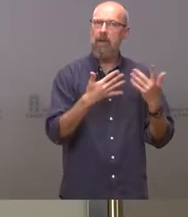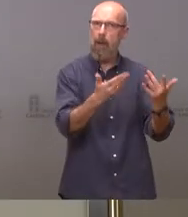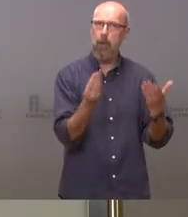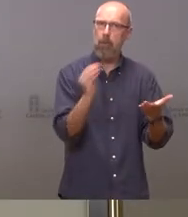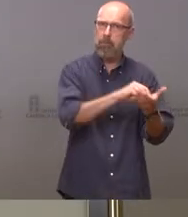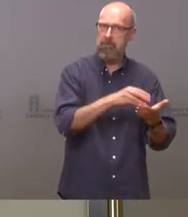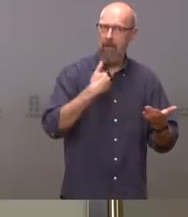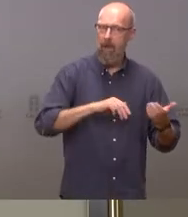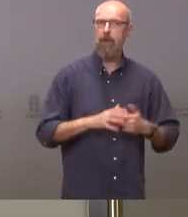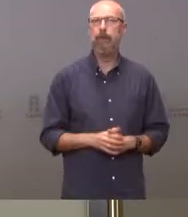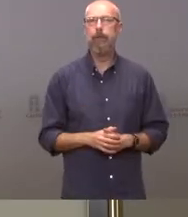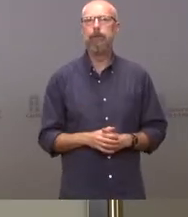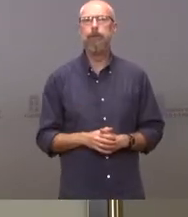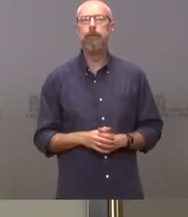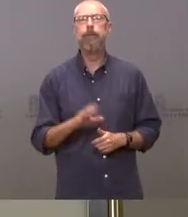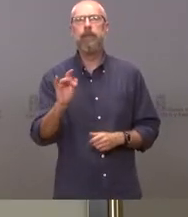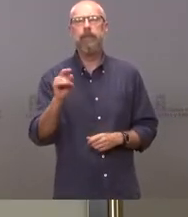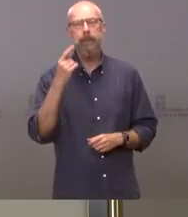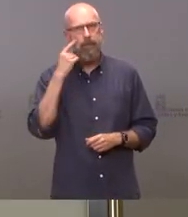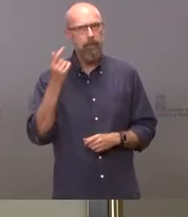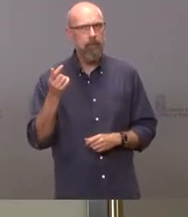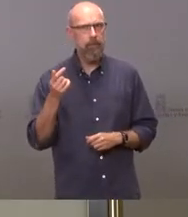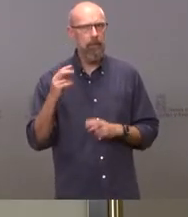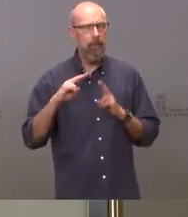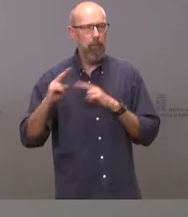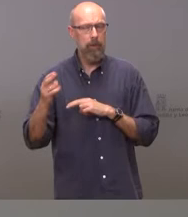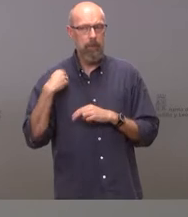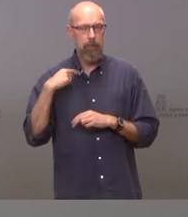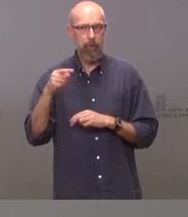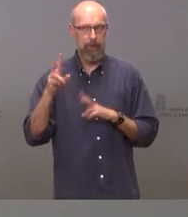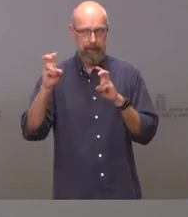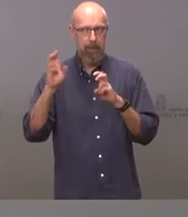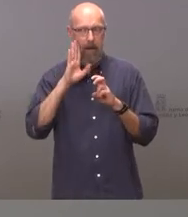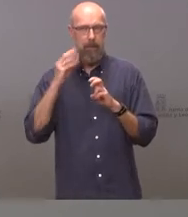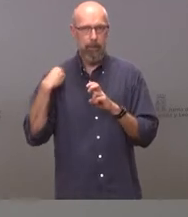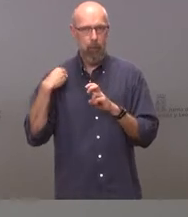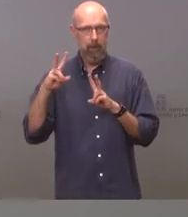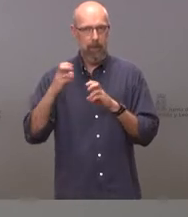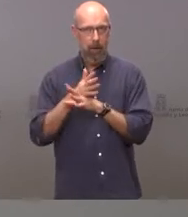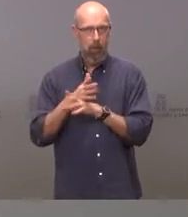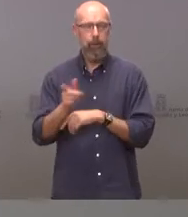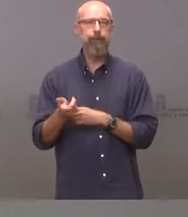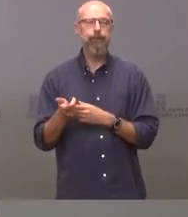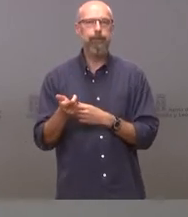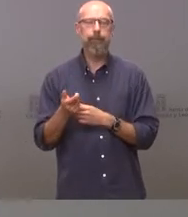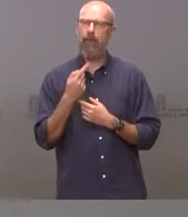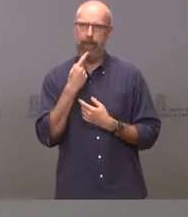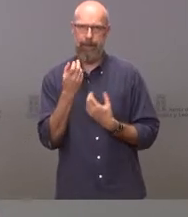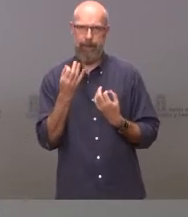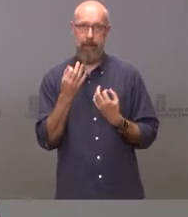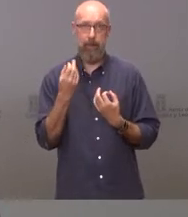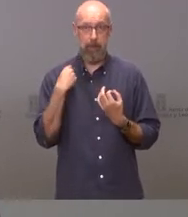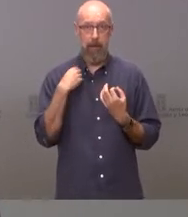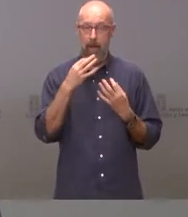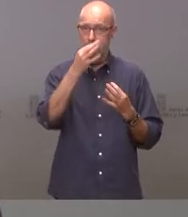En lo que respecta a la pregunta que se me formula quiero poner de manifiesto que esta medida